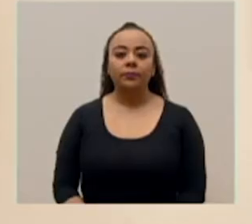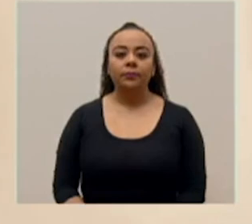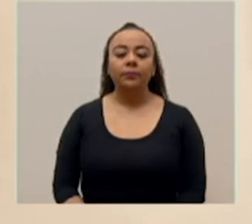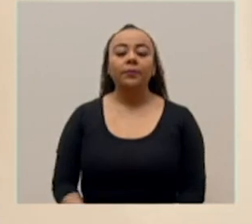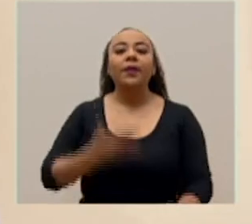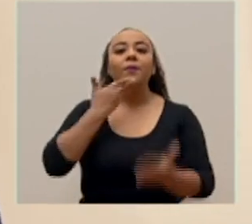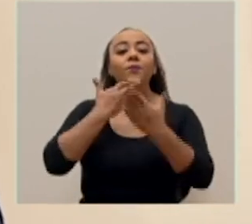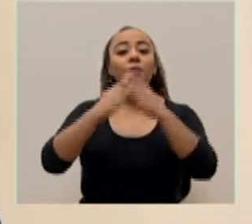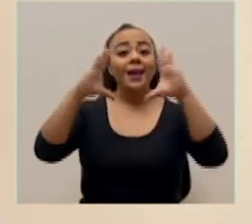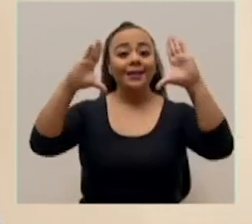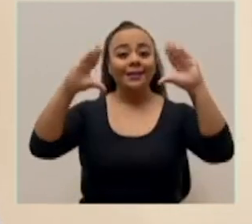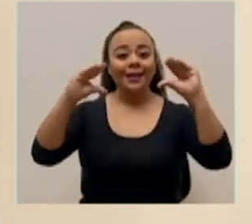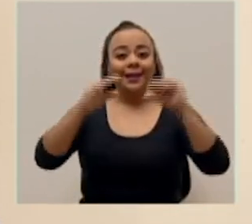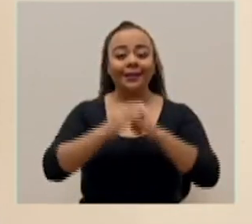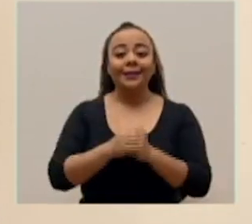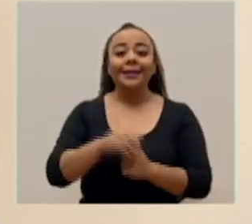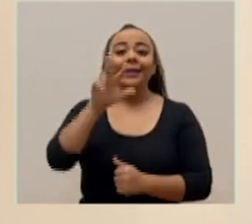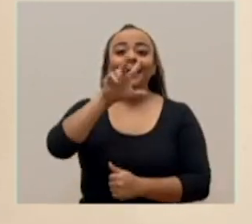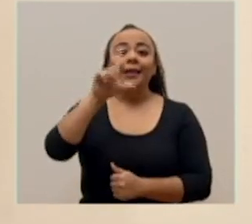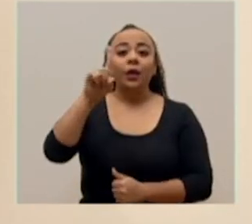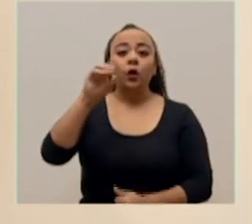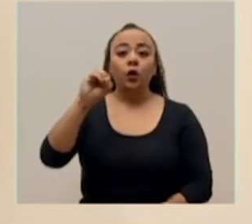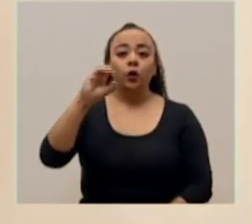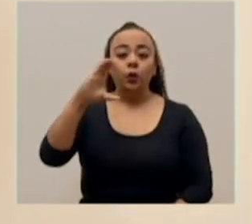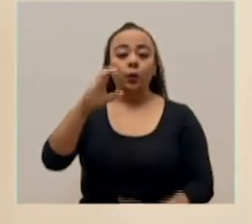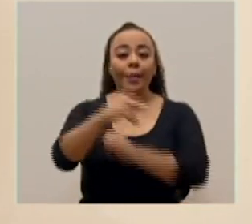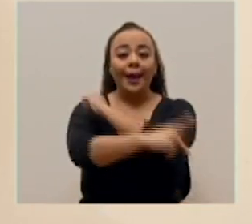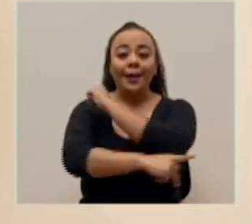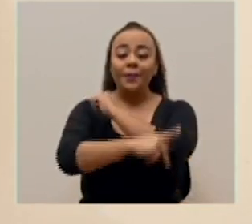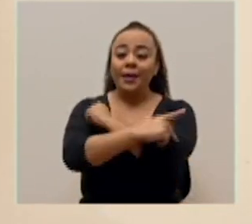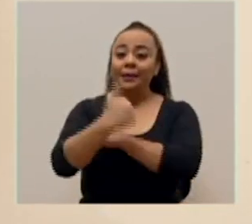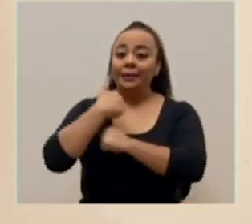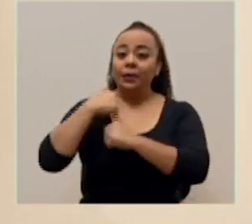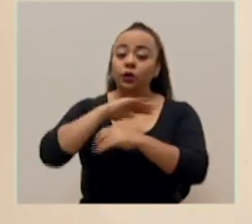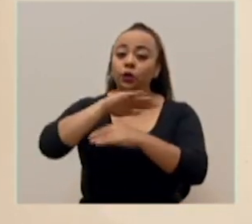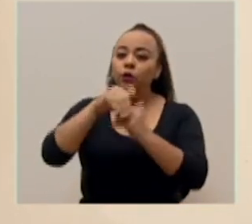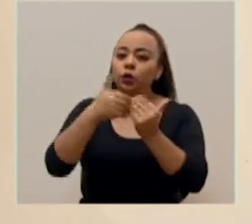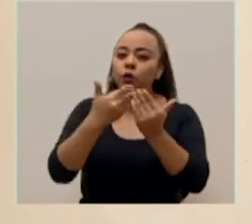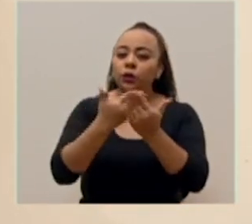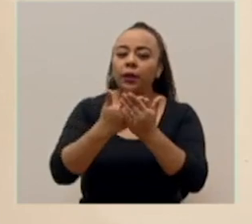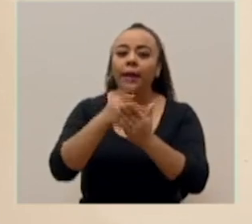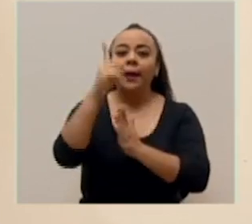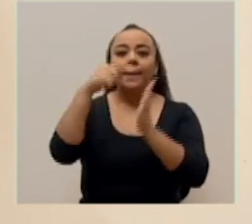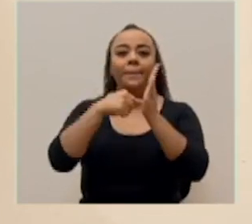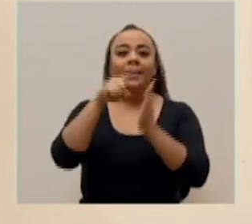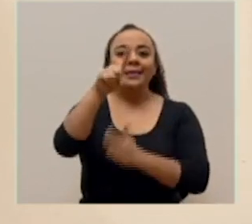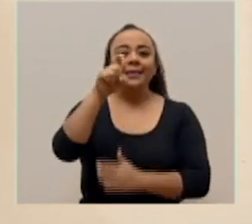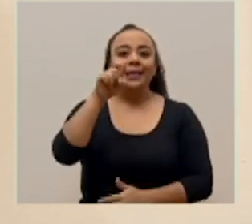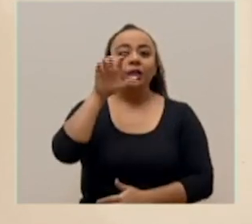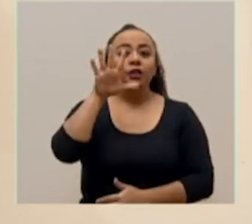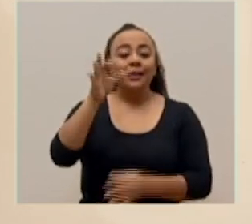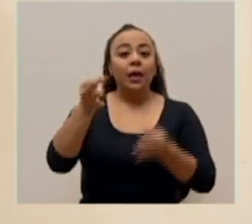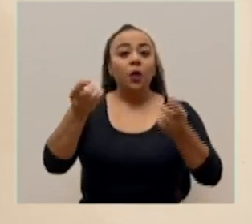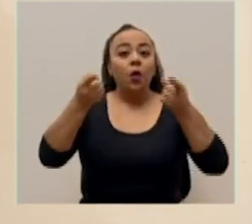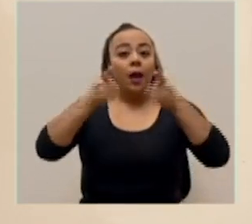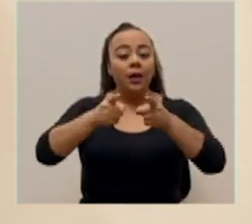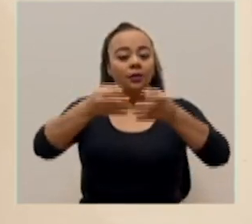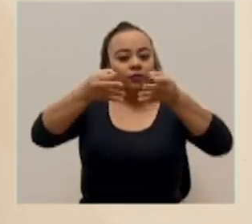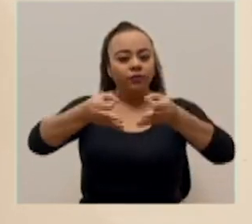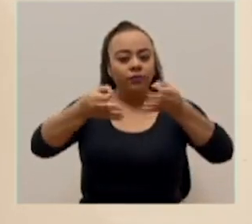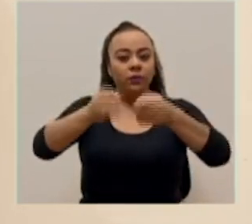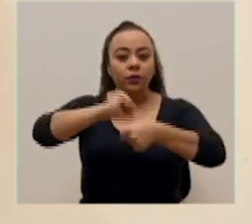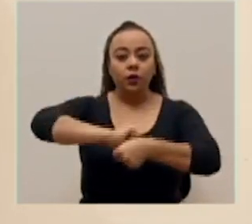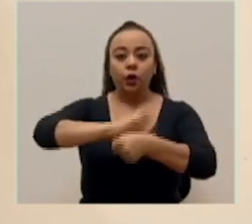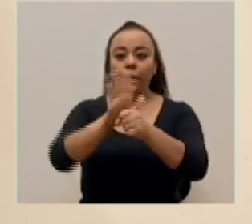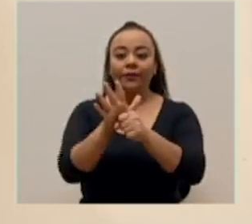Buenas tardes. Al 31 de octubre, el país registra un total de 1,105 casos confirmados por COVID